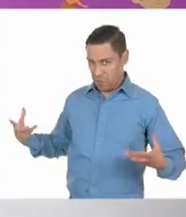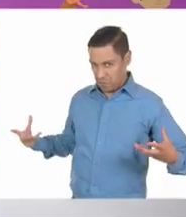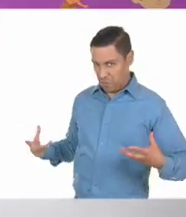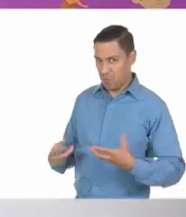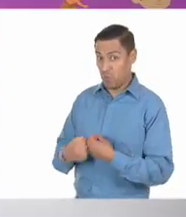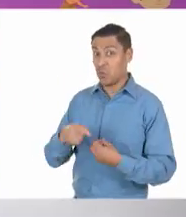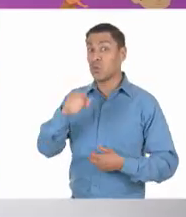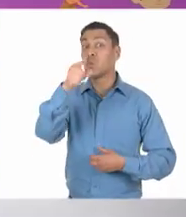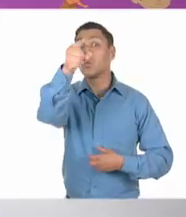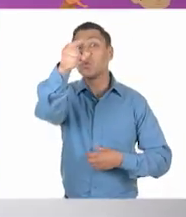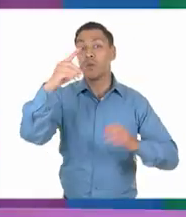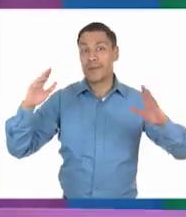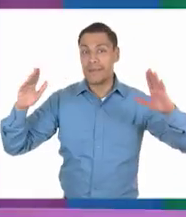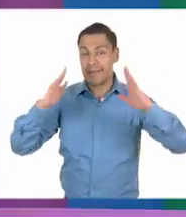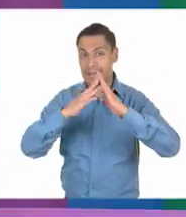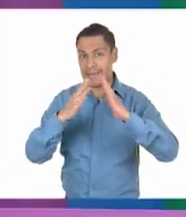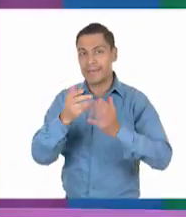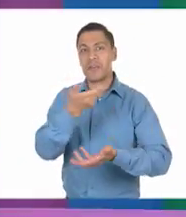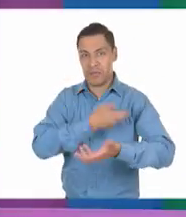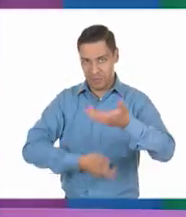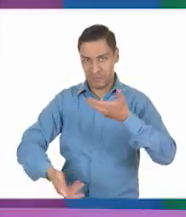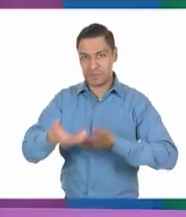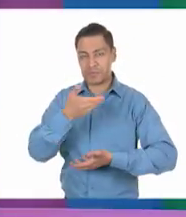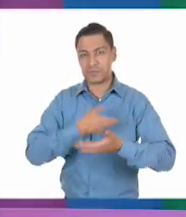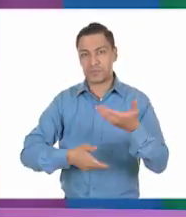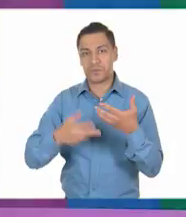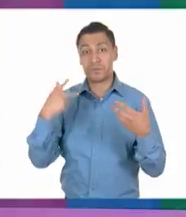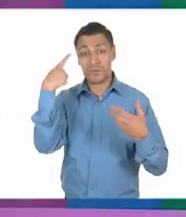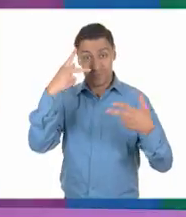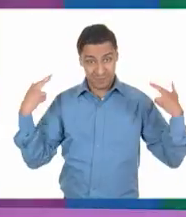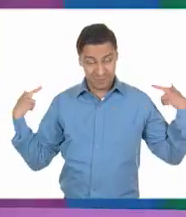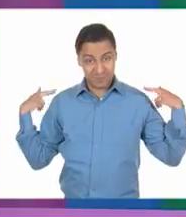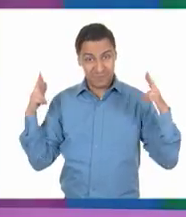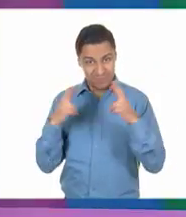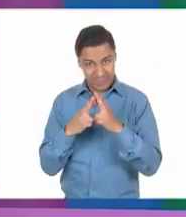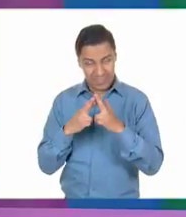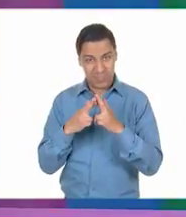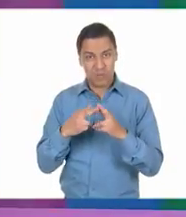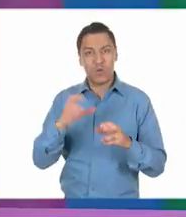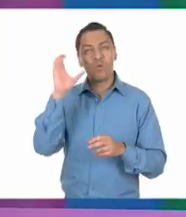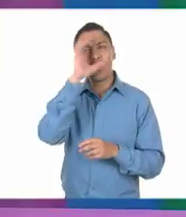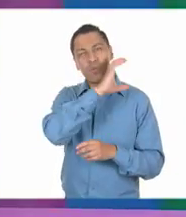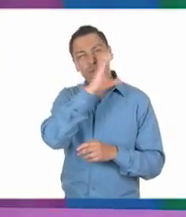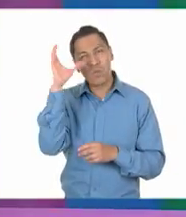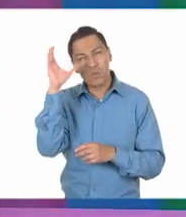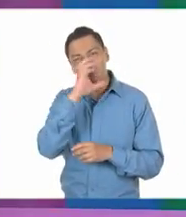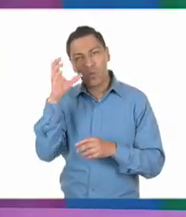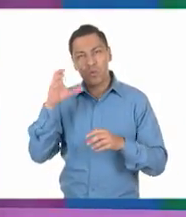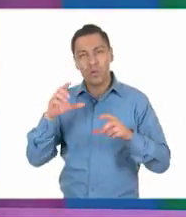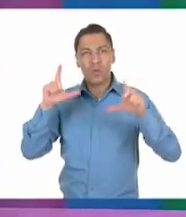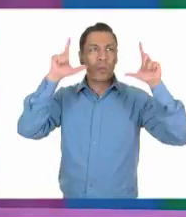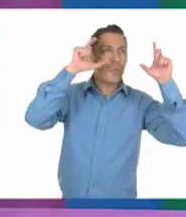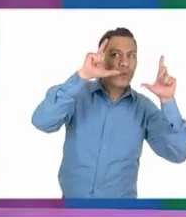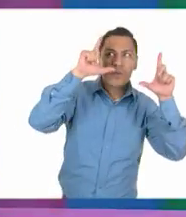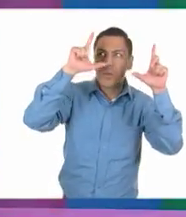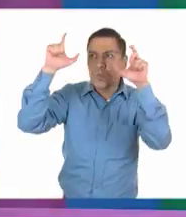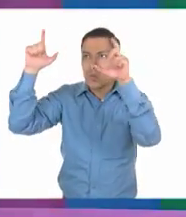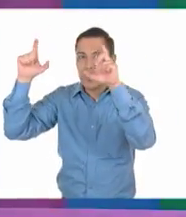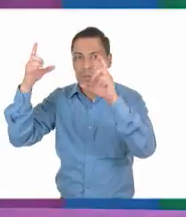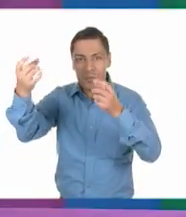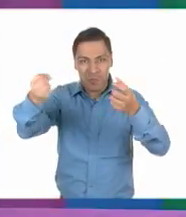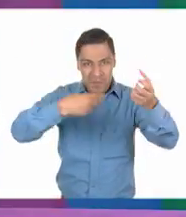amigos allá en casita puedan compartirnos con sus maestros y maestras algunas fotos de cómo quedaron sus carteles y así